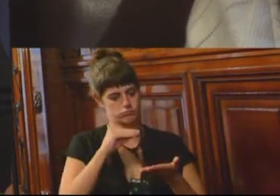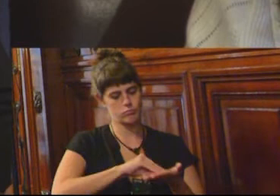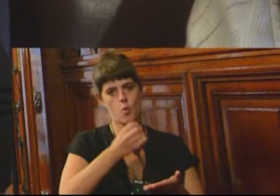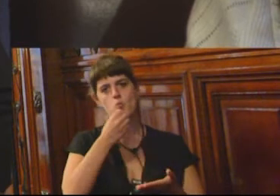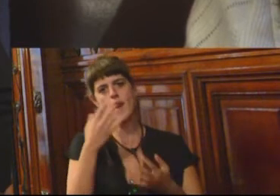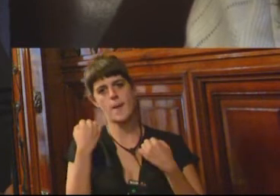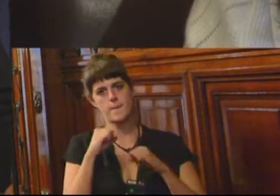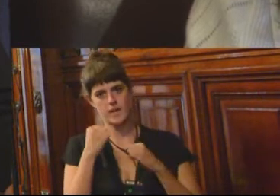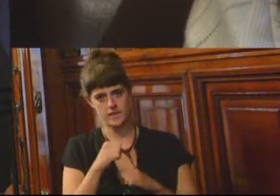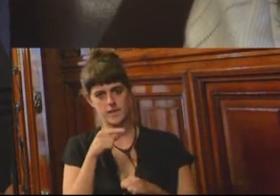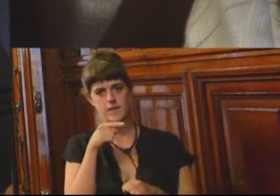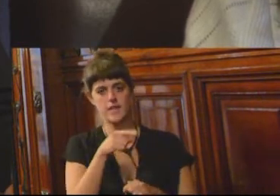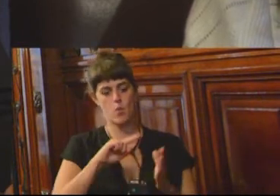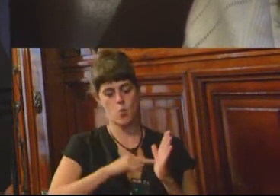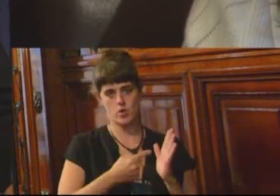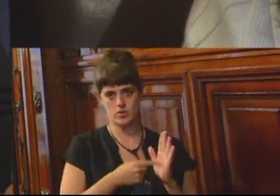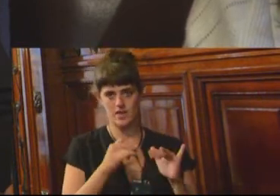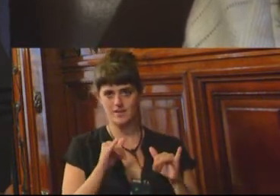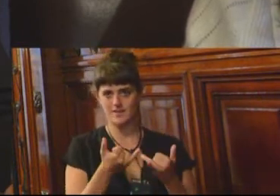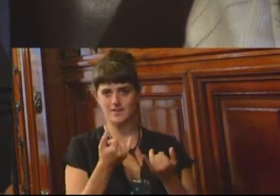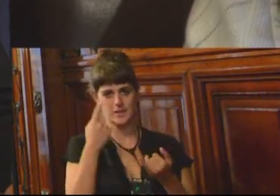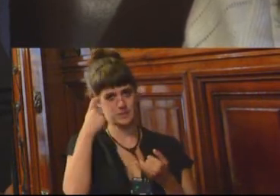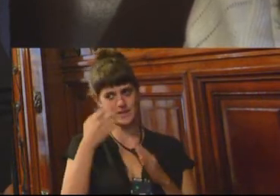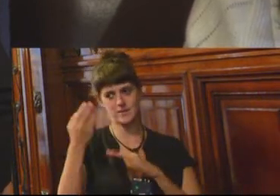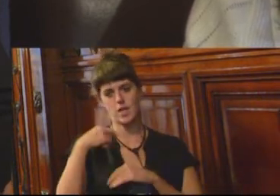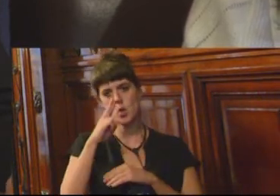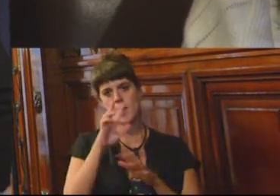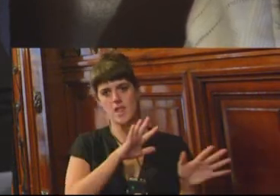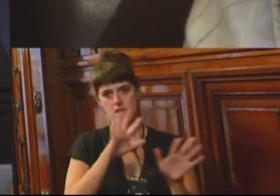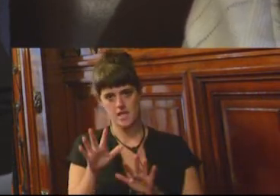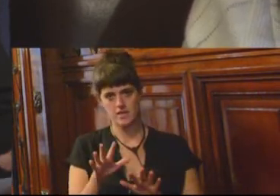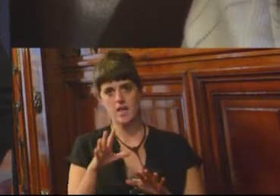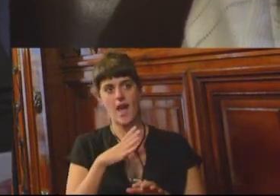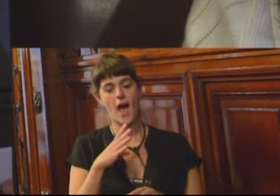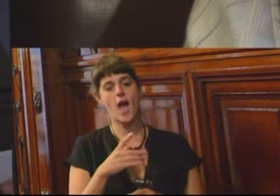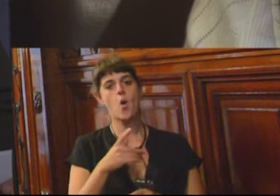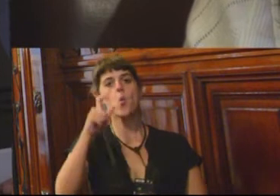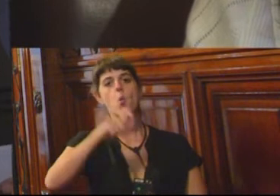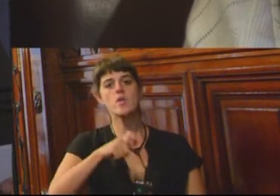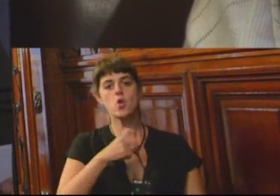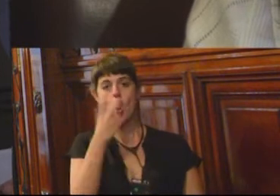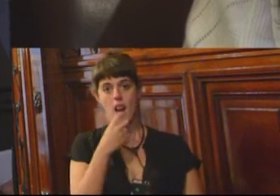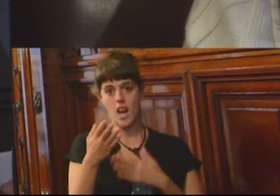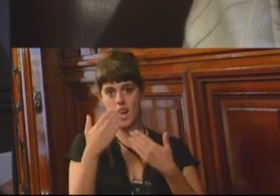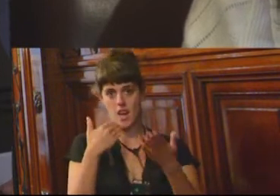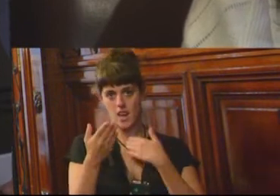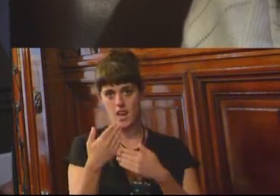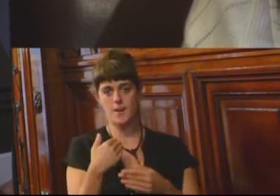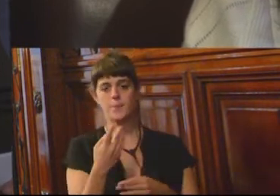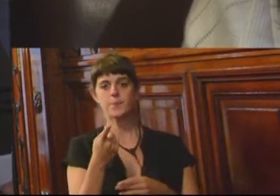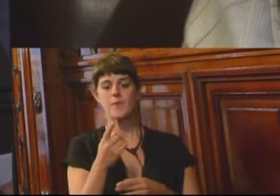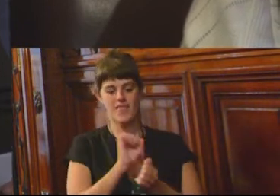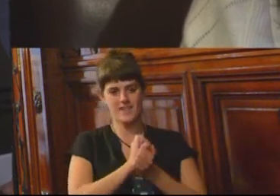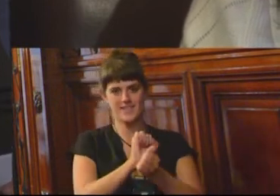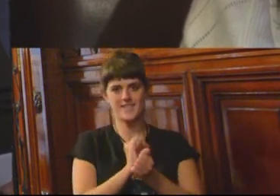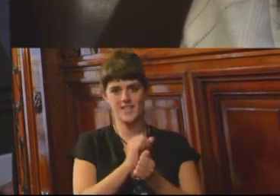localidad de Trenquelauque, en Provincia de Buenos Aires, que llevó a cabo en el año 2010 un juicio oral donde el detenido, quien se encontraba internado en un centro de